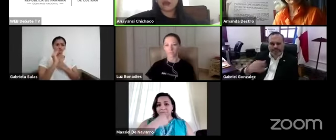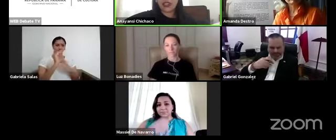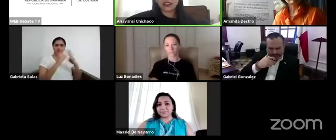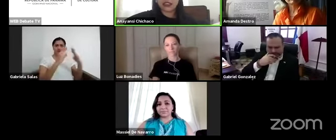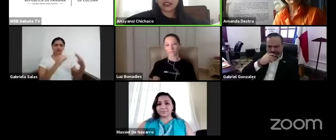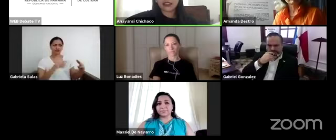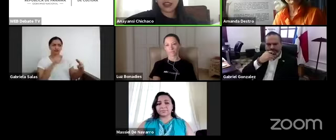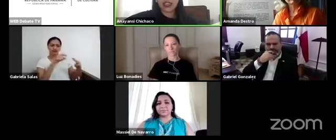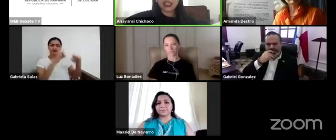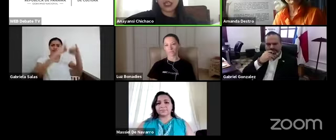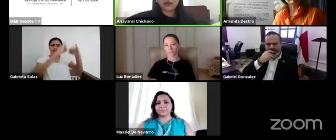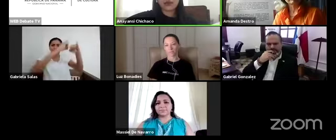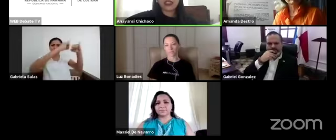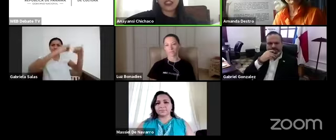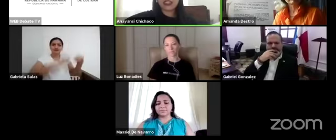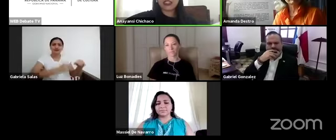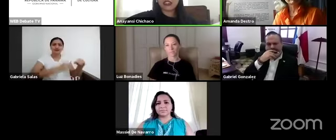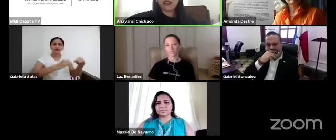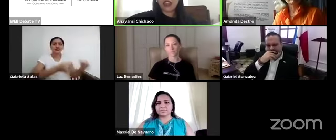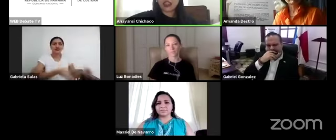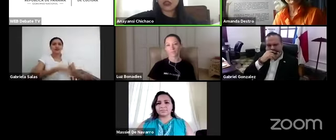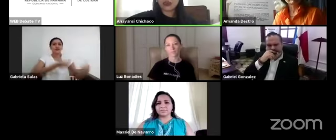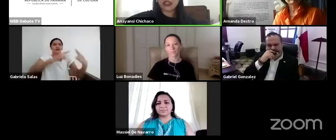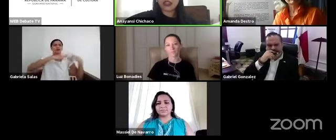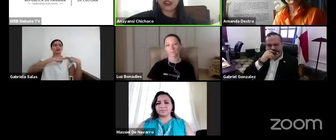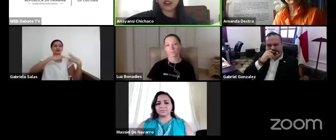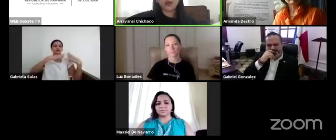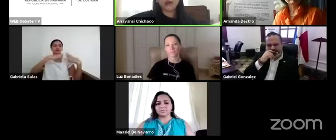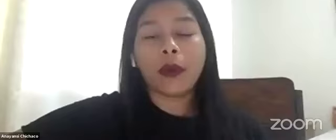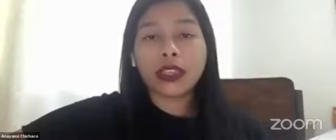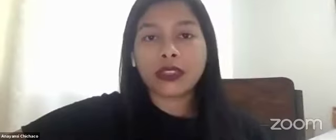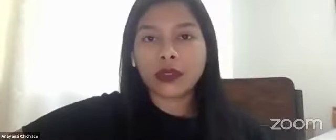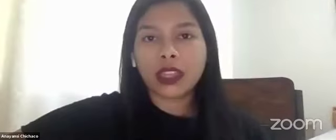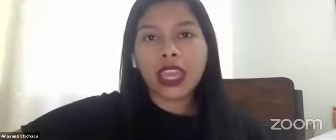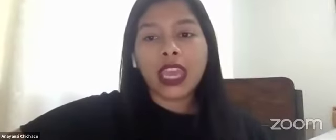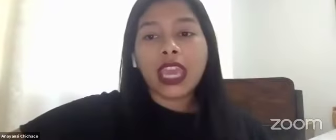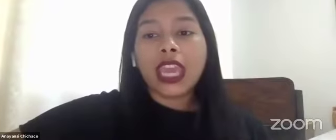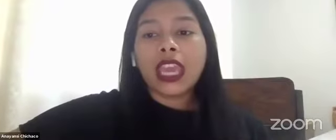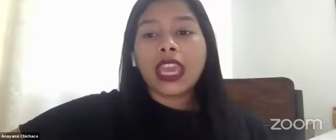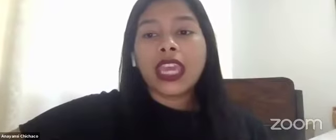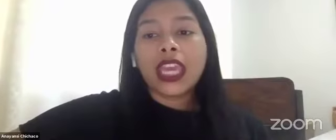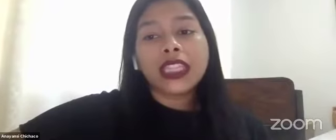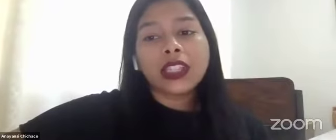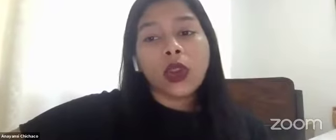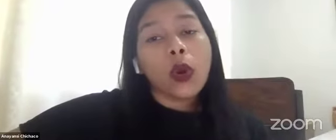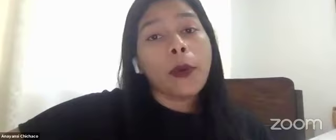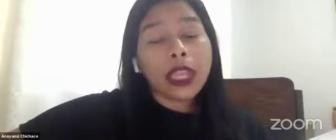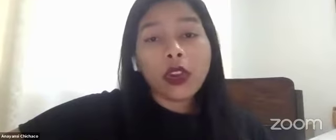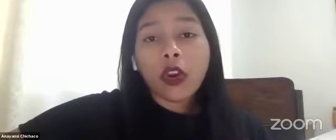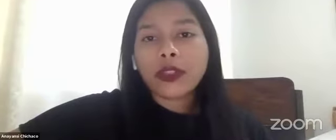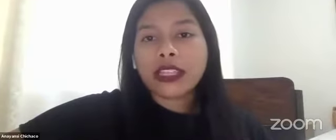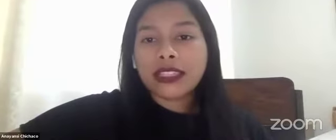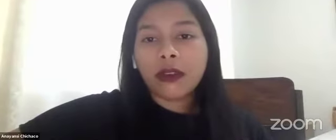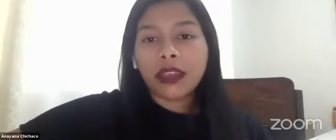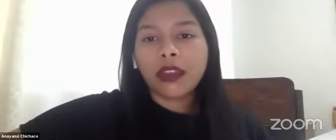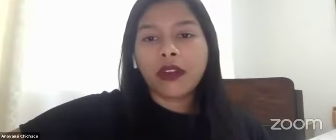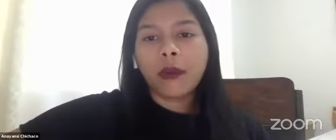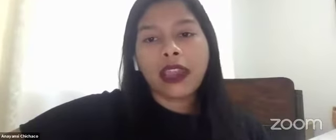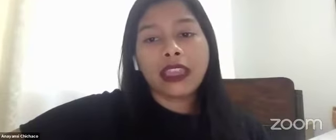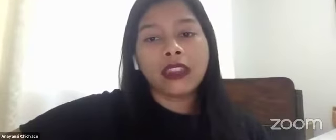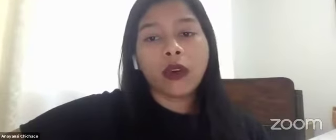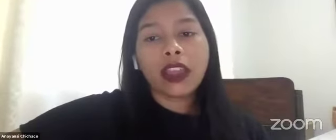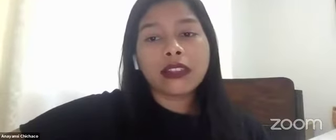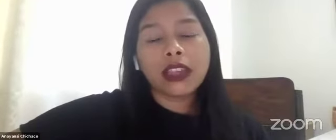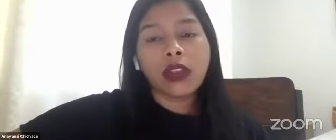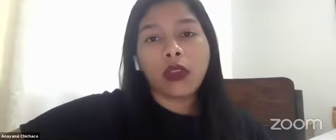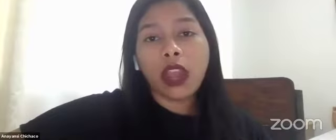generar las herramientas que permitan identificar y superar los prejuicios tanto en los objetos como se exhiben